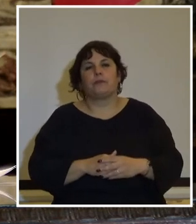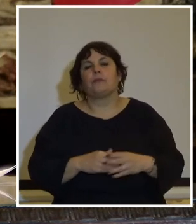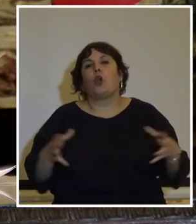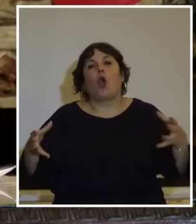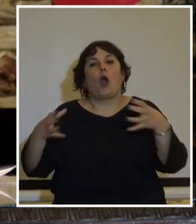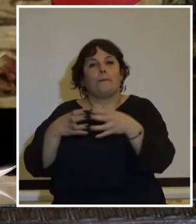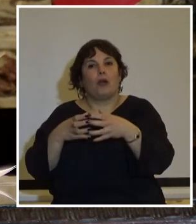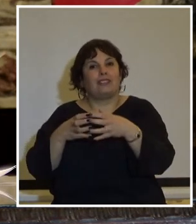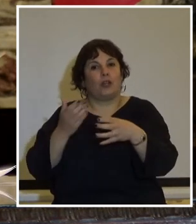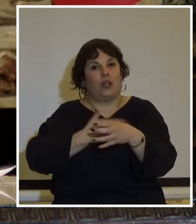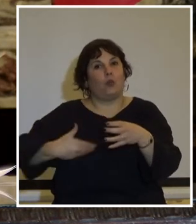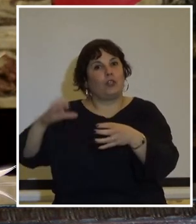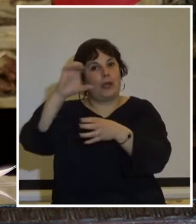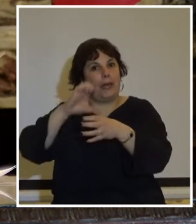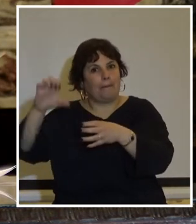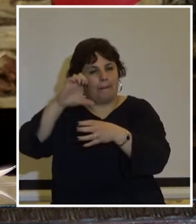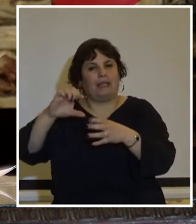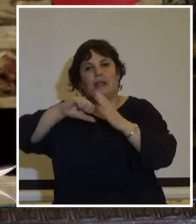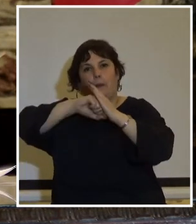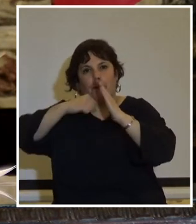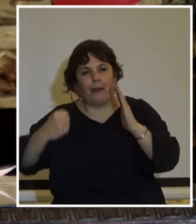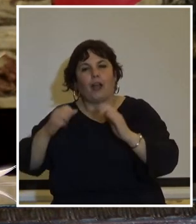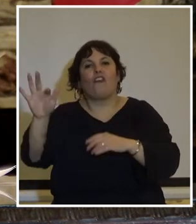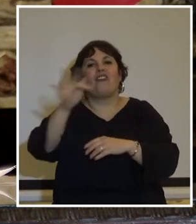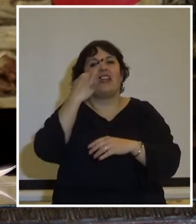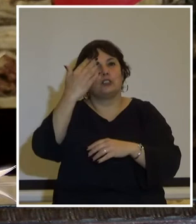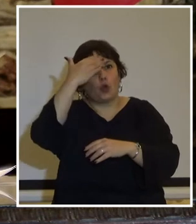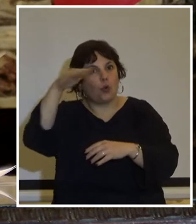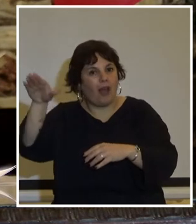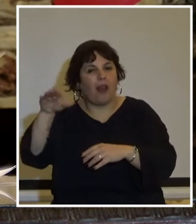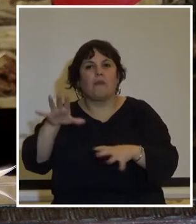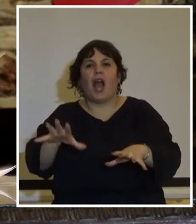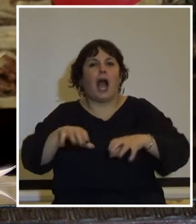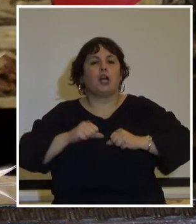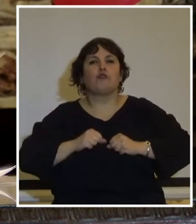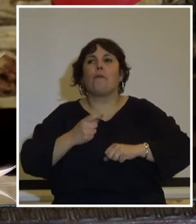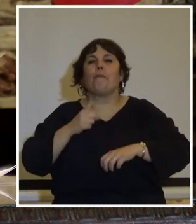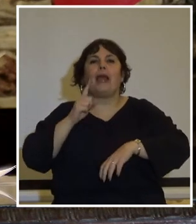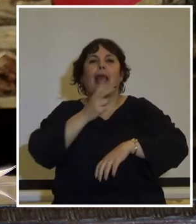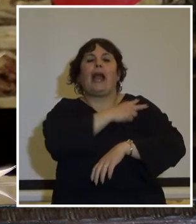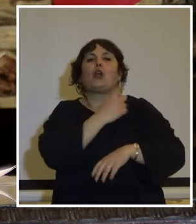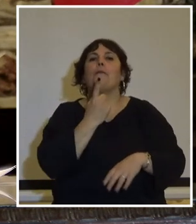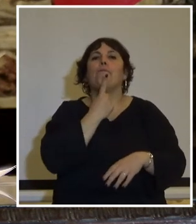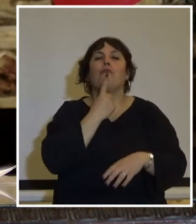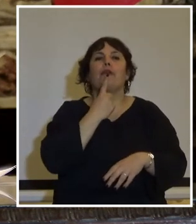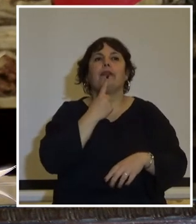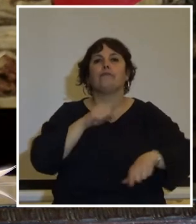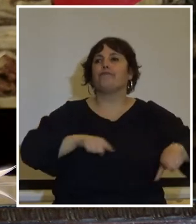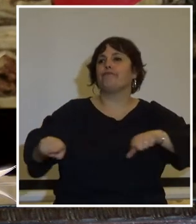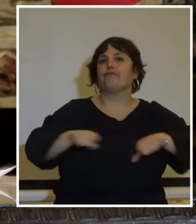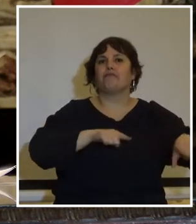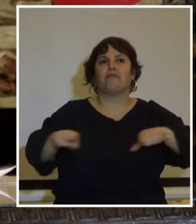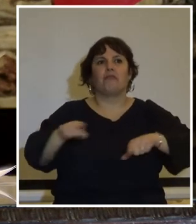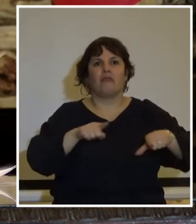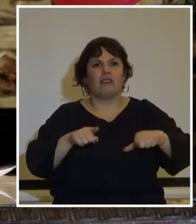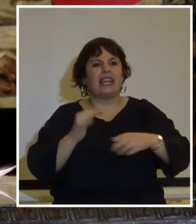corporaciones empresariales la banca y la federación rural asumieron cargos políticos en esos gobiernos para dirigir el desmantelimiento